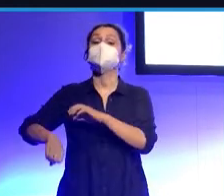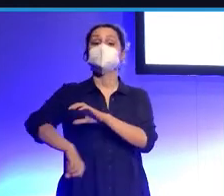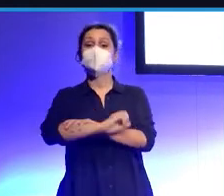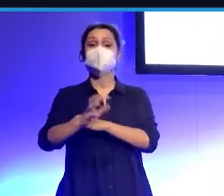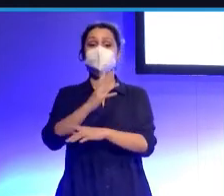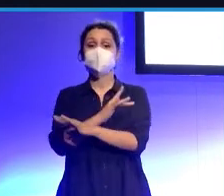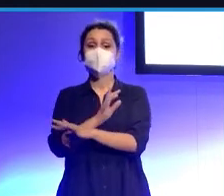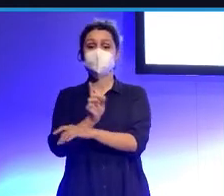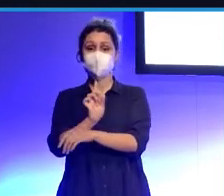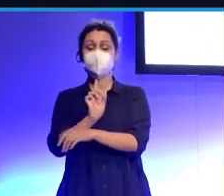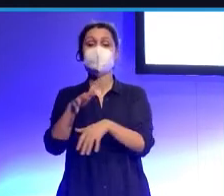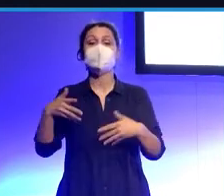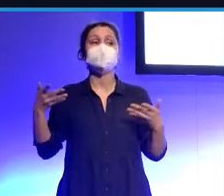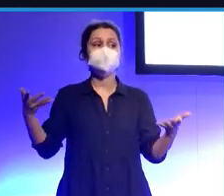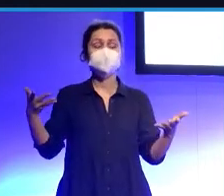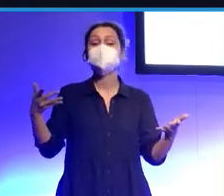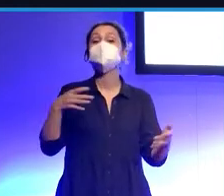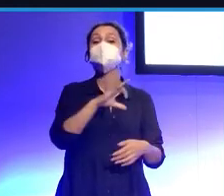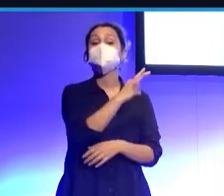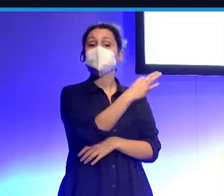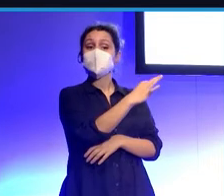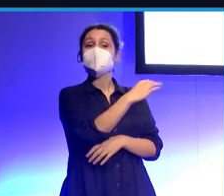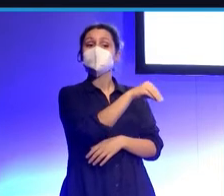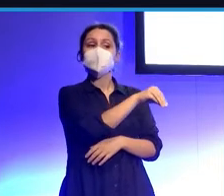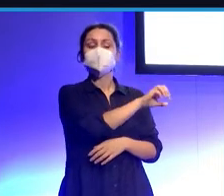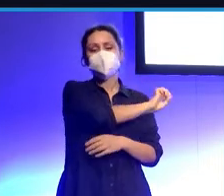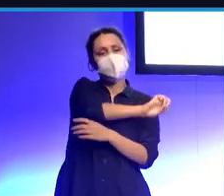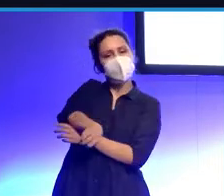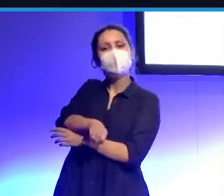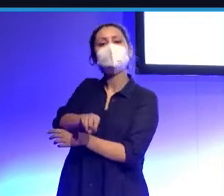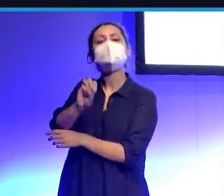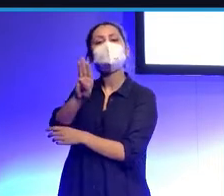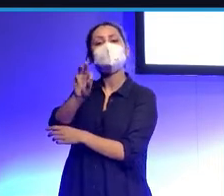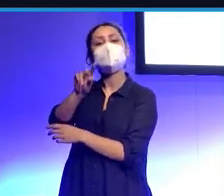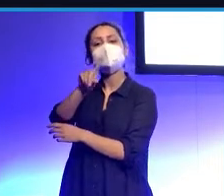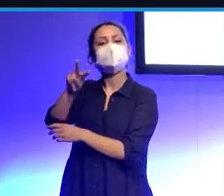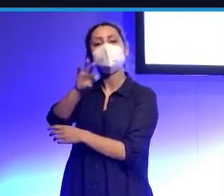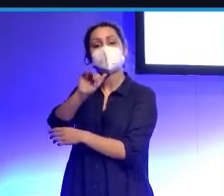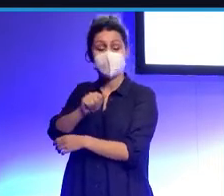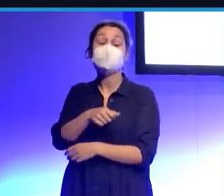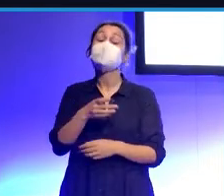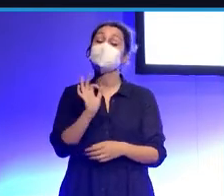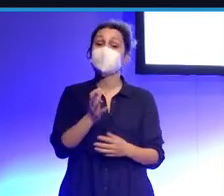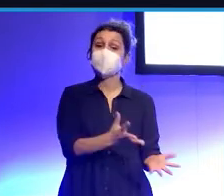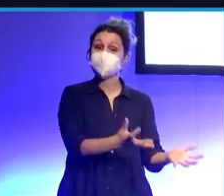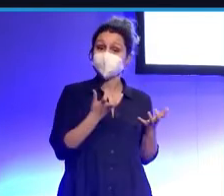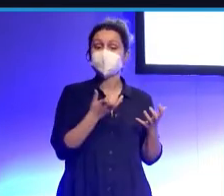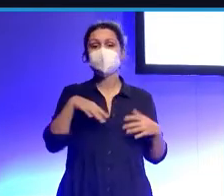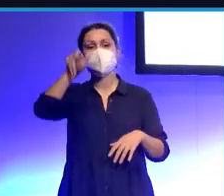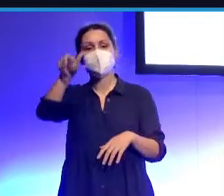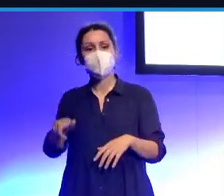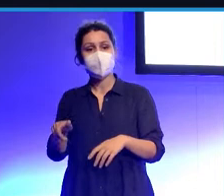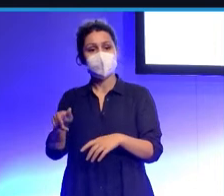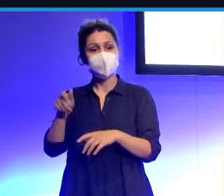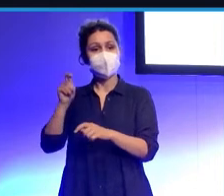forma le daban esa ventaja a Senegal por encima de Polonia, que es verdad que ganó, pero bueno, hubo otro periodista que está